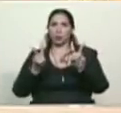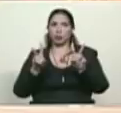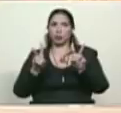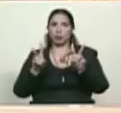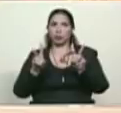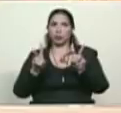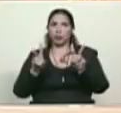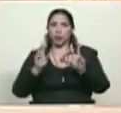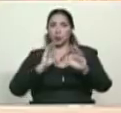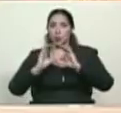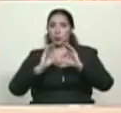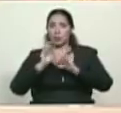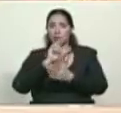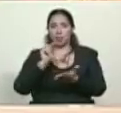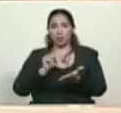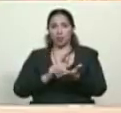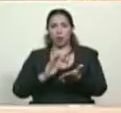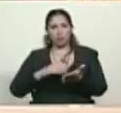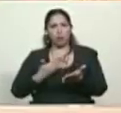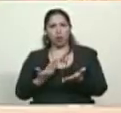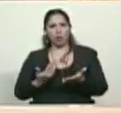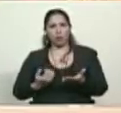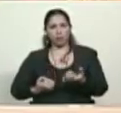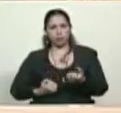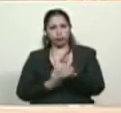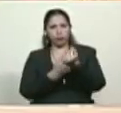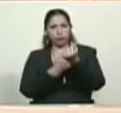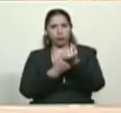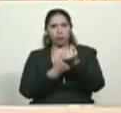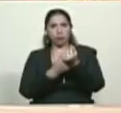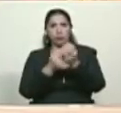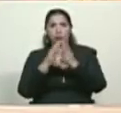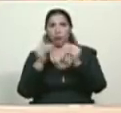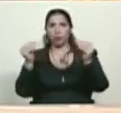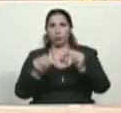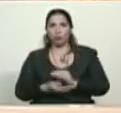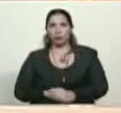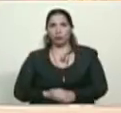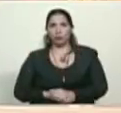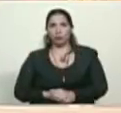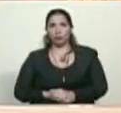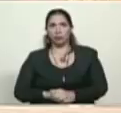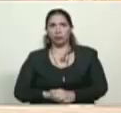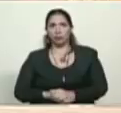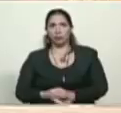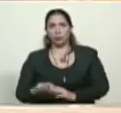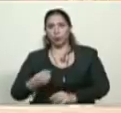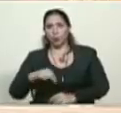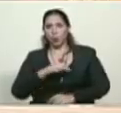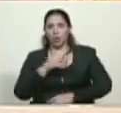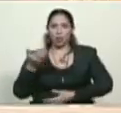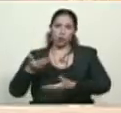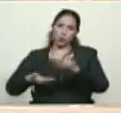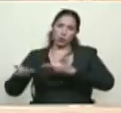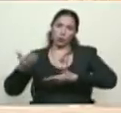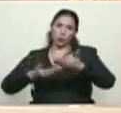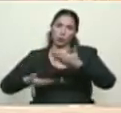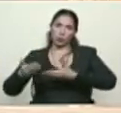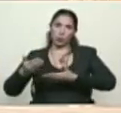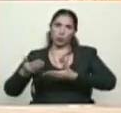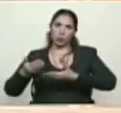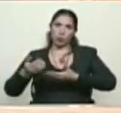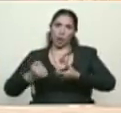Así que la comunidad nacional puede contar con toda nuestra solidaridad, nuestro